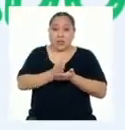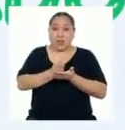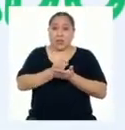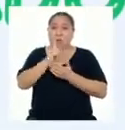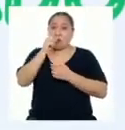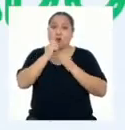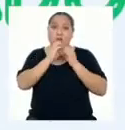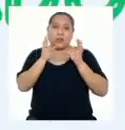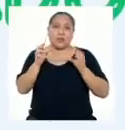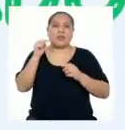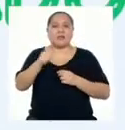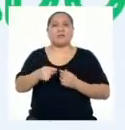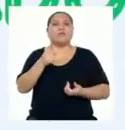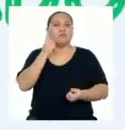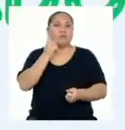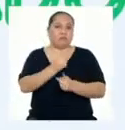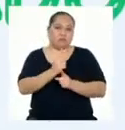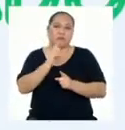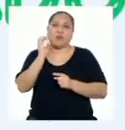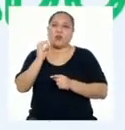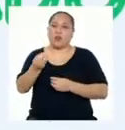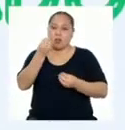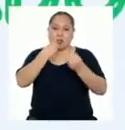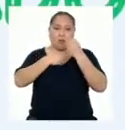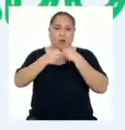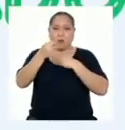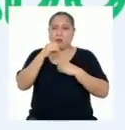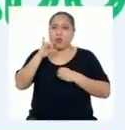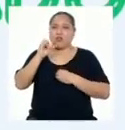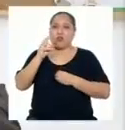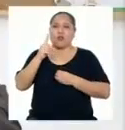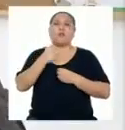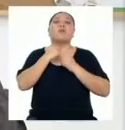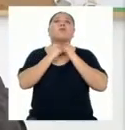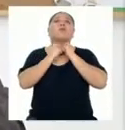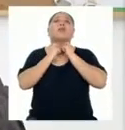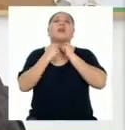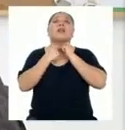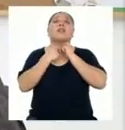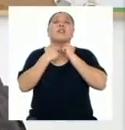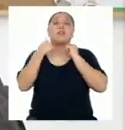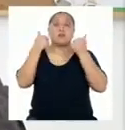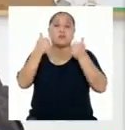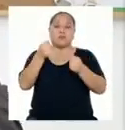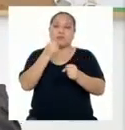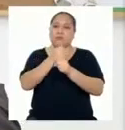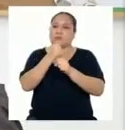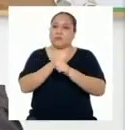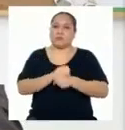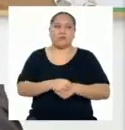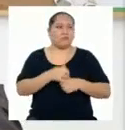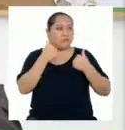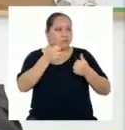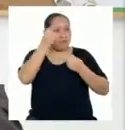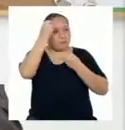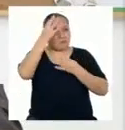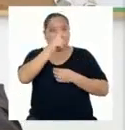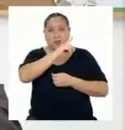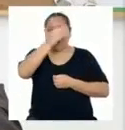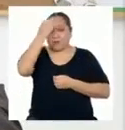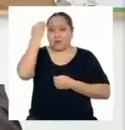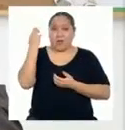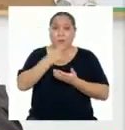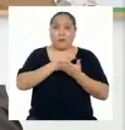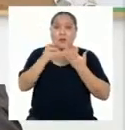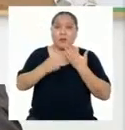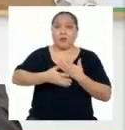la cantidad adecuada de yodo para que nuestra tiroides funcione bien. Buen dato, Yarenis. Y no olviden lo que vieron en el